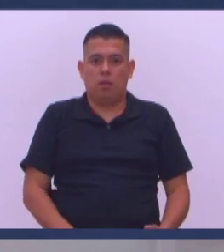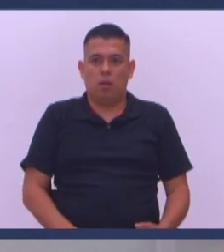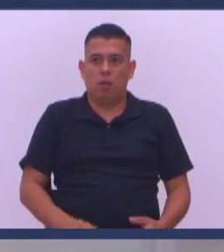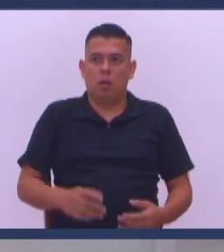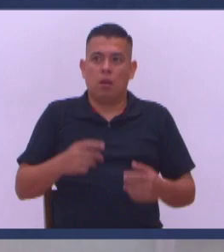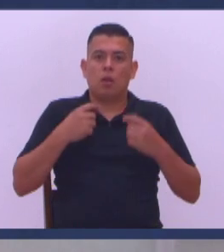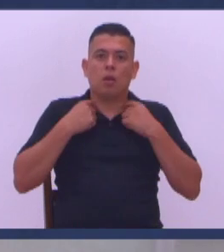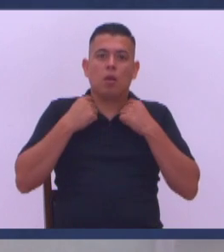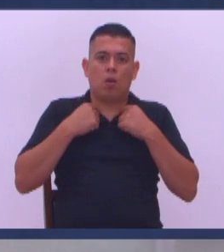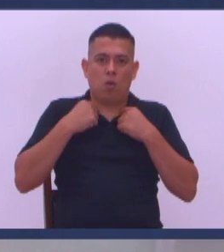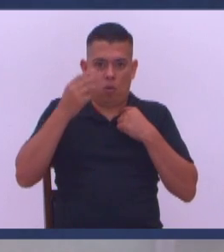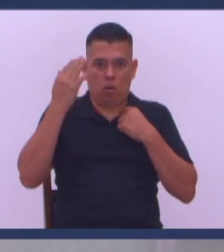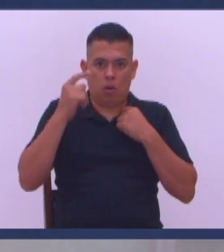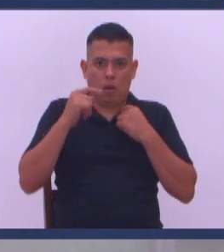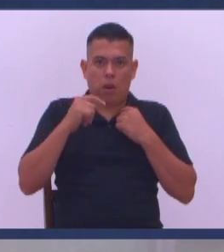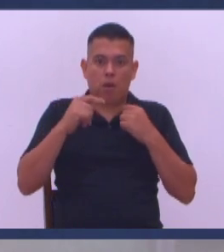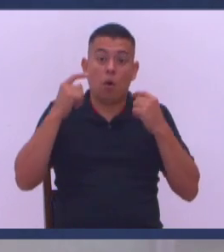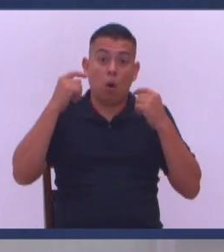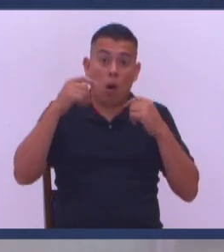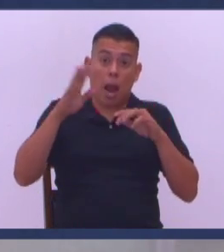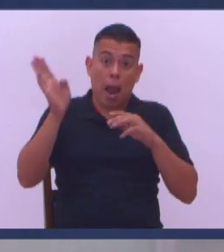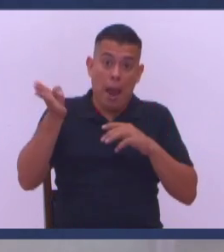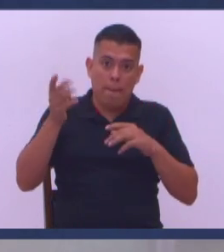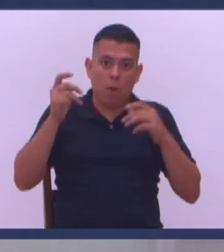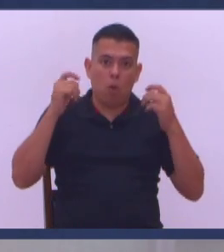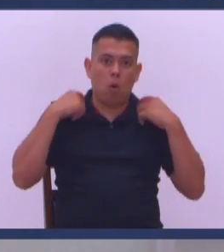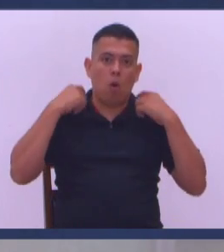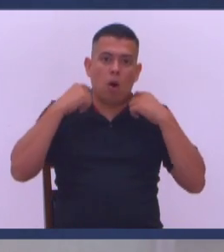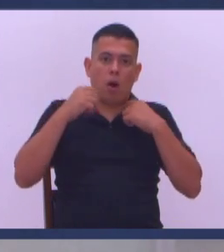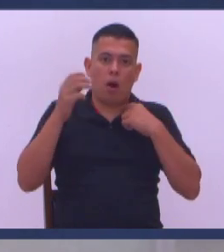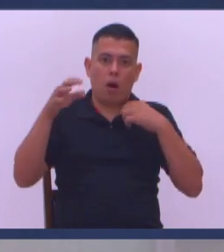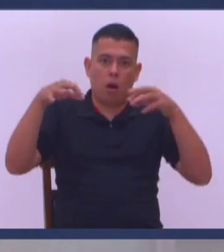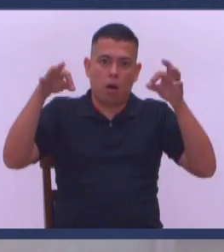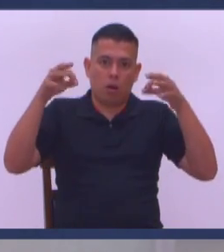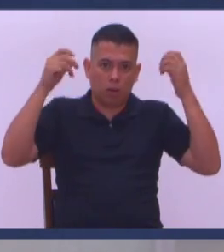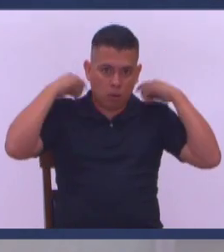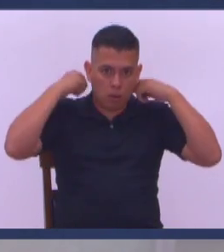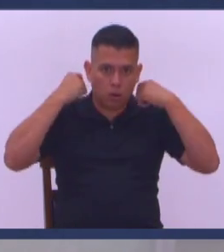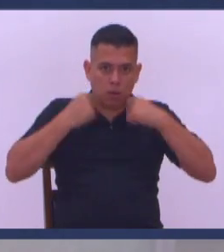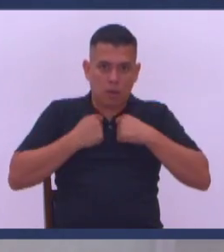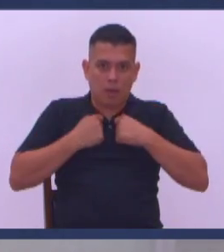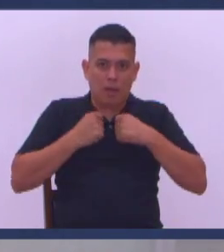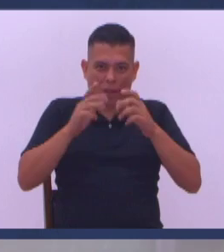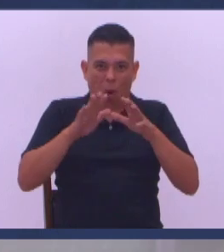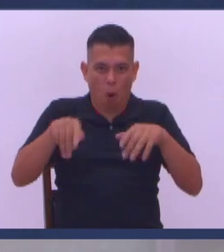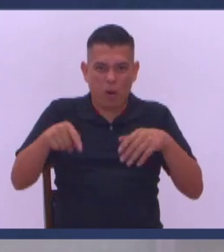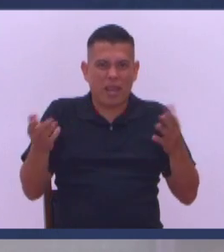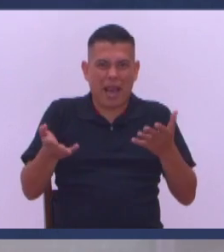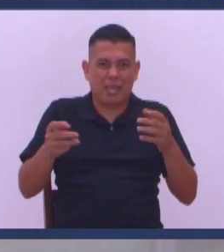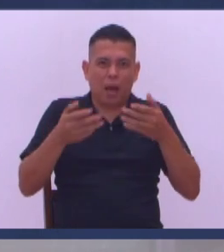El cuellito ¿Qué hacía usted Para venir en el bus? Le ponía un pañuelo ¿Y hoy qué hace Para venir? Se pone el pañuelo Y asalta el bus